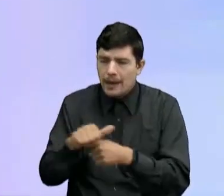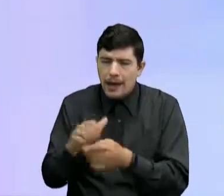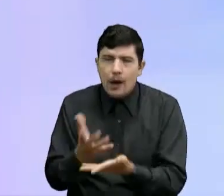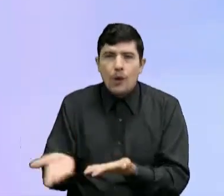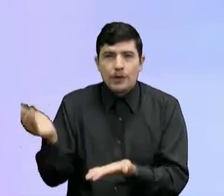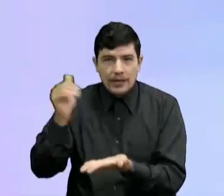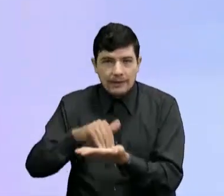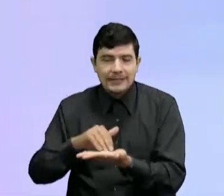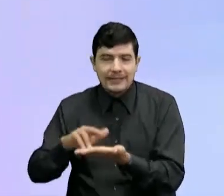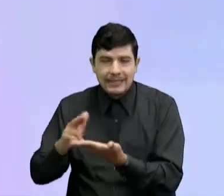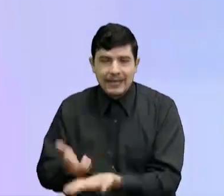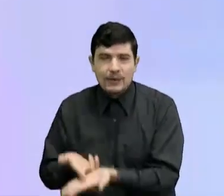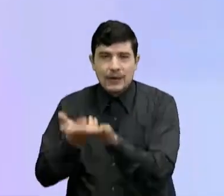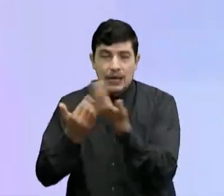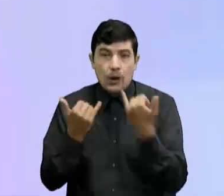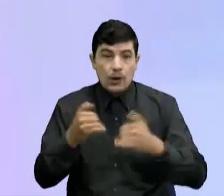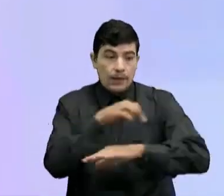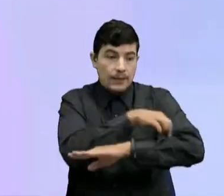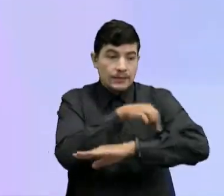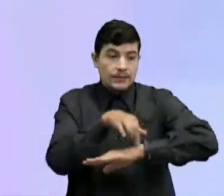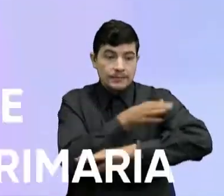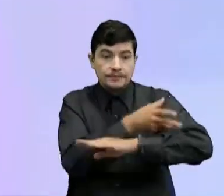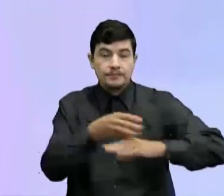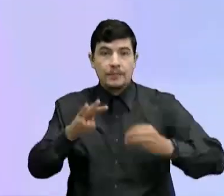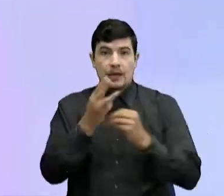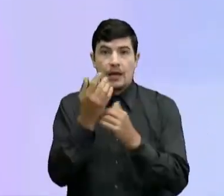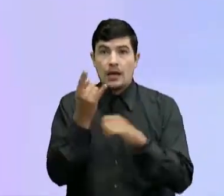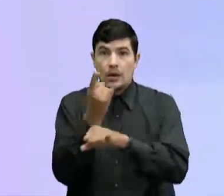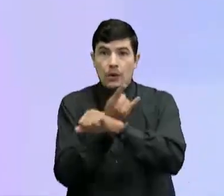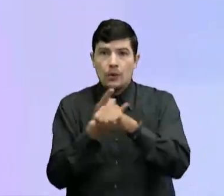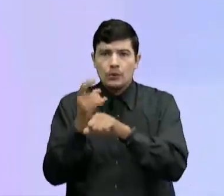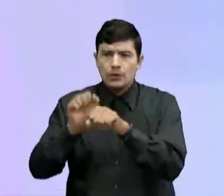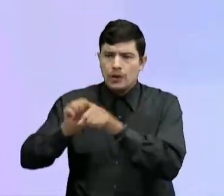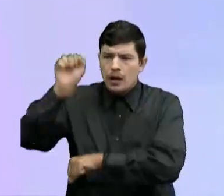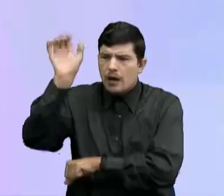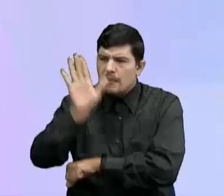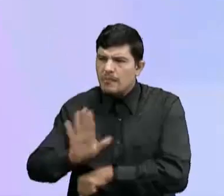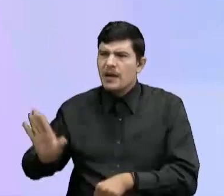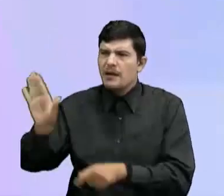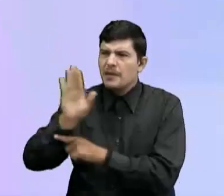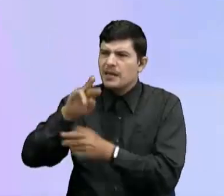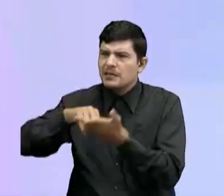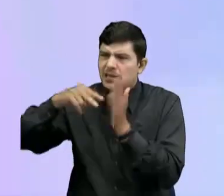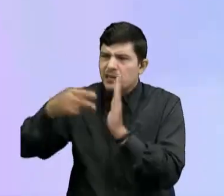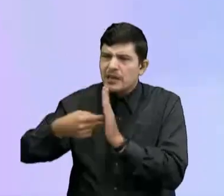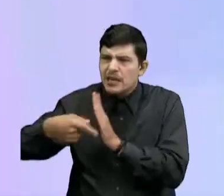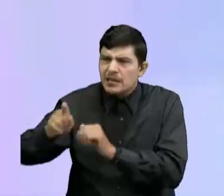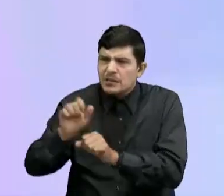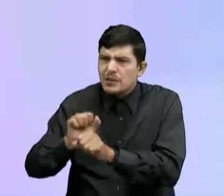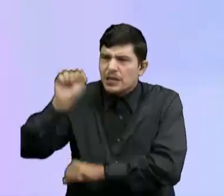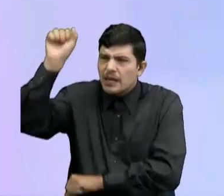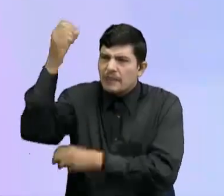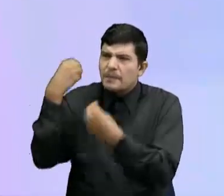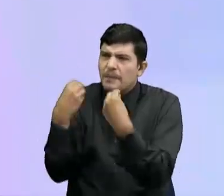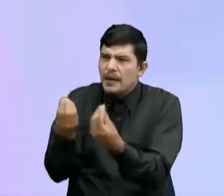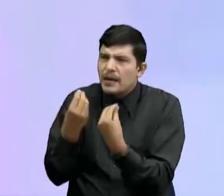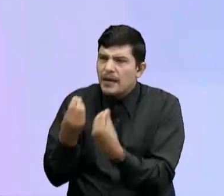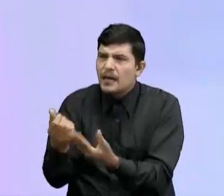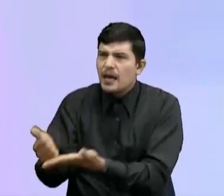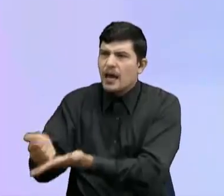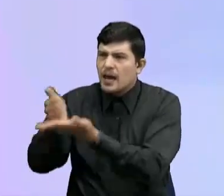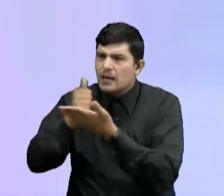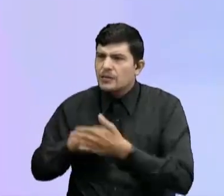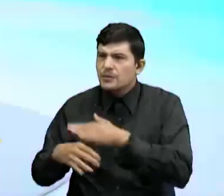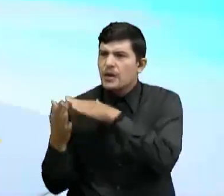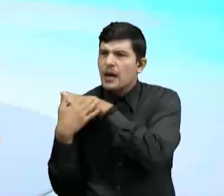los chicos De Prescolar A Tercero Vamos a estar hablando Del uso de los mapas ¿No? ¿Qué significarán los mapas? ¿Para qué nos ayudan? ¿Qué es lo que nos